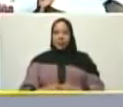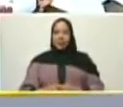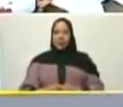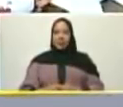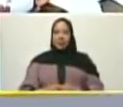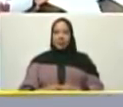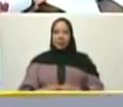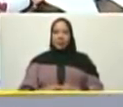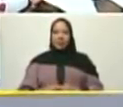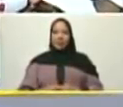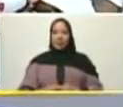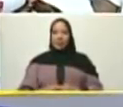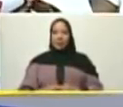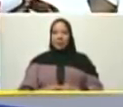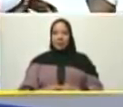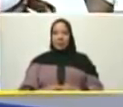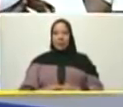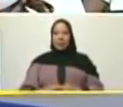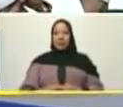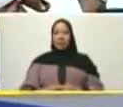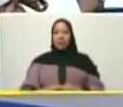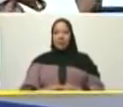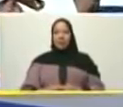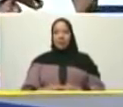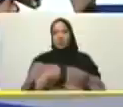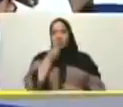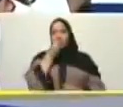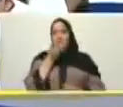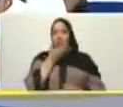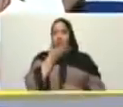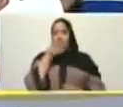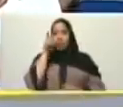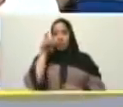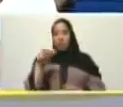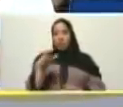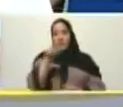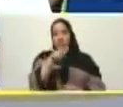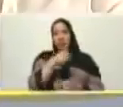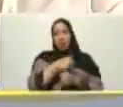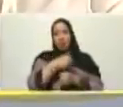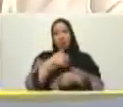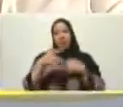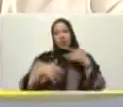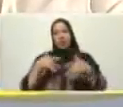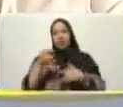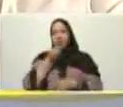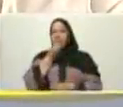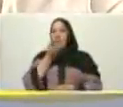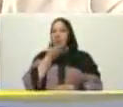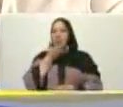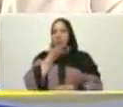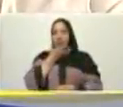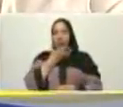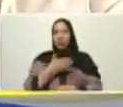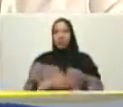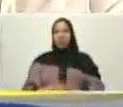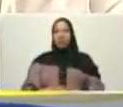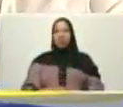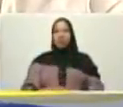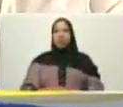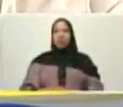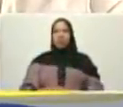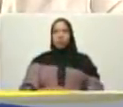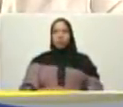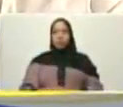oriental de verdad una jornada bonita esta jornada y cuando hablamos de urbanizaciones